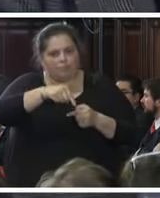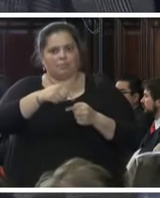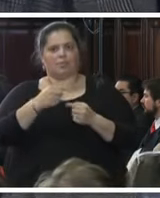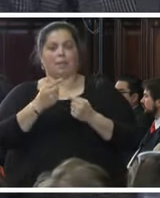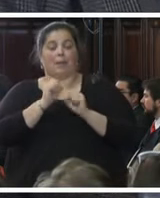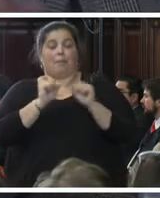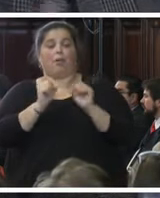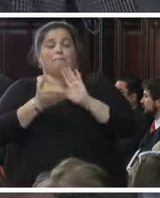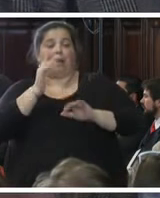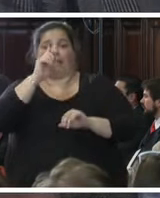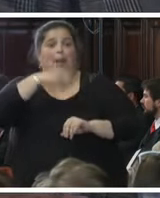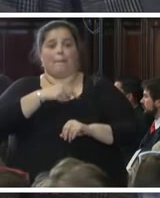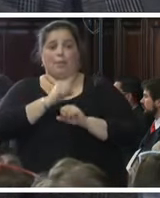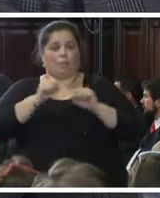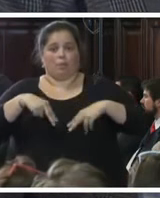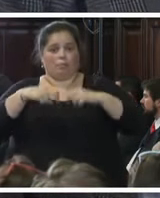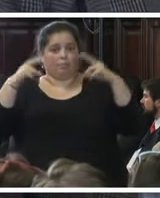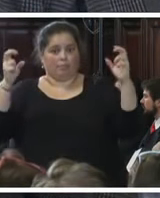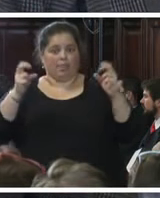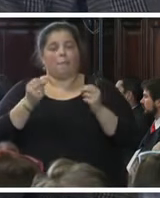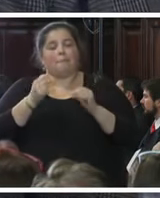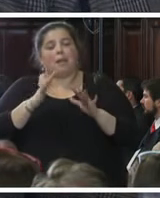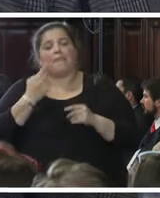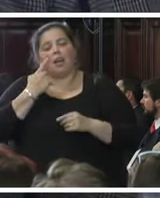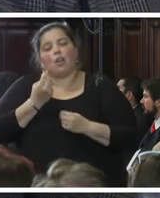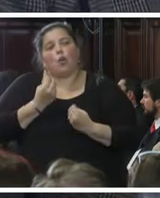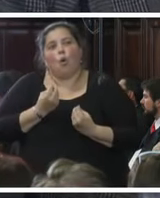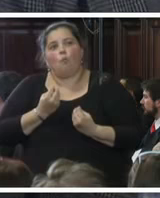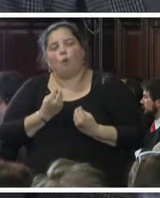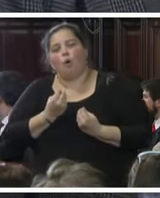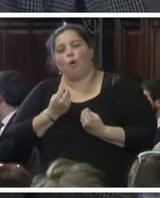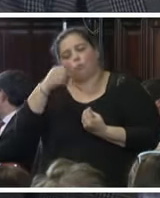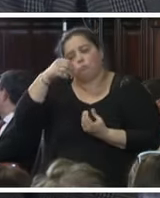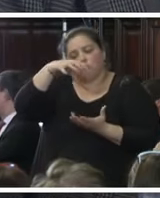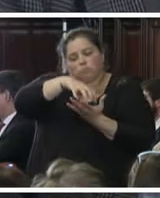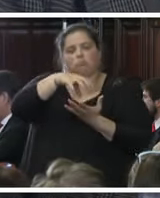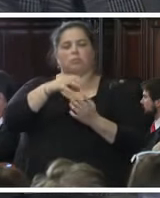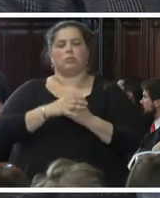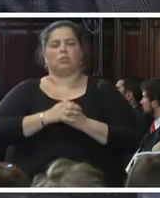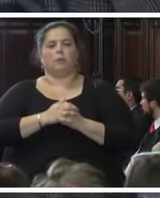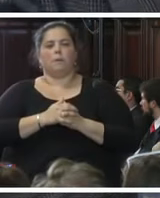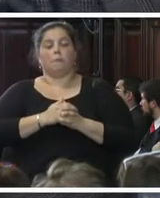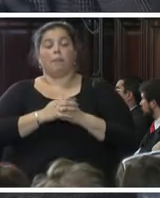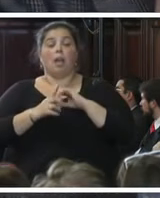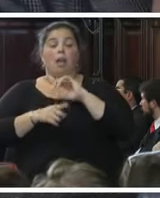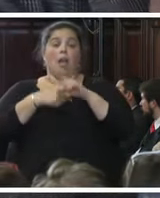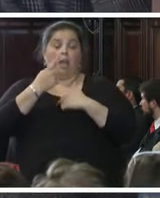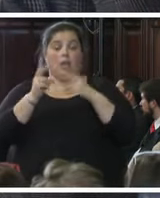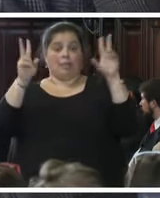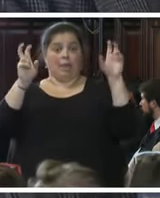pronto posible para ver cómo está ese punto y en el tema de la